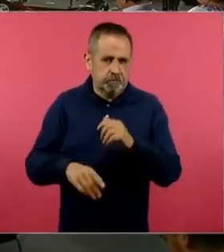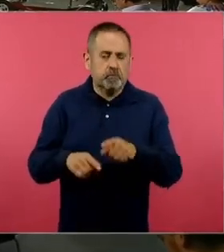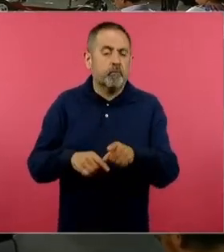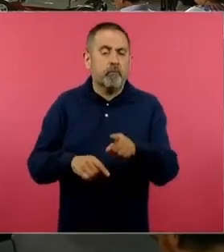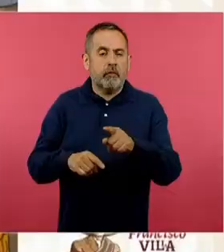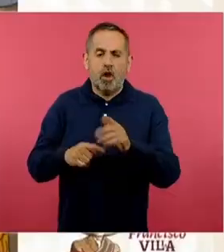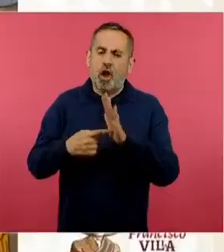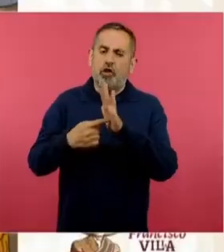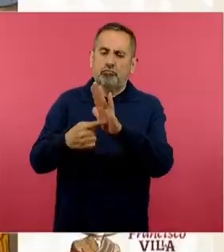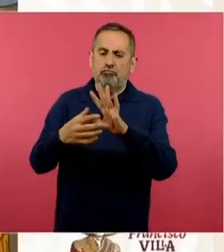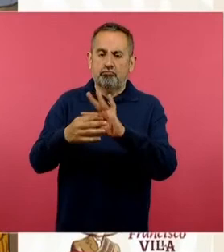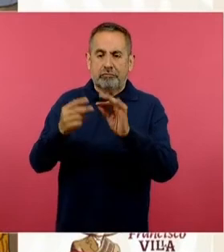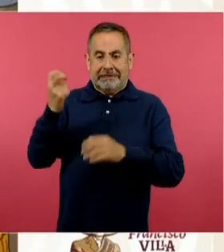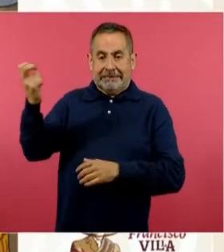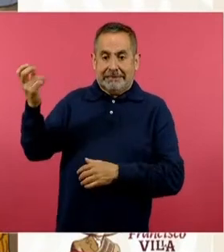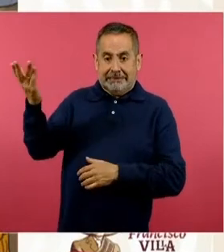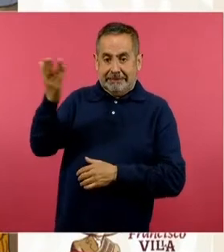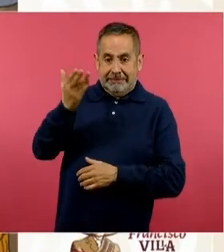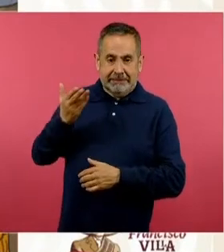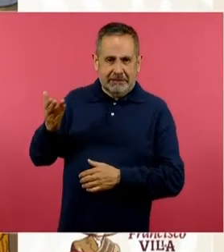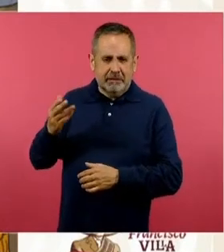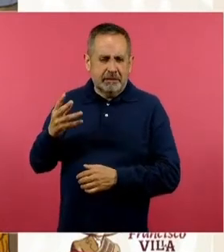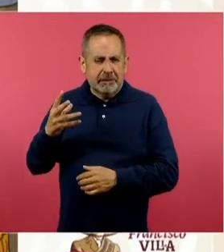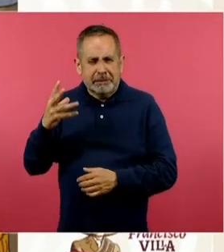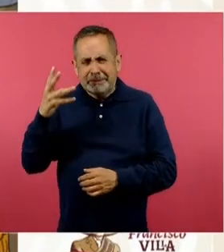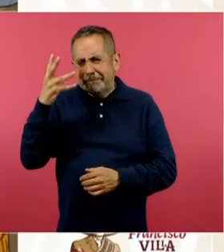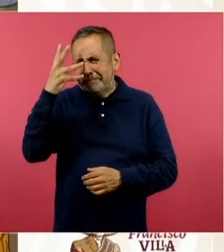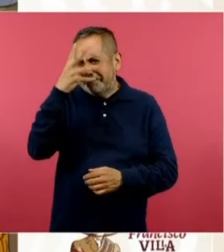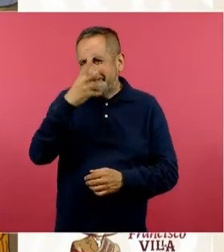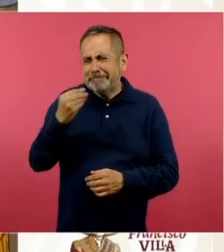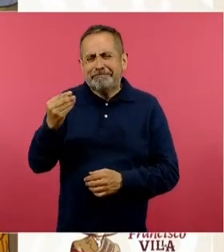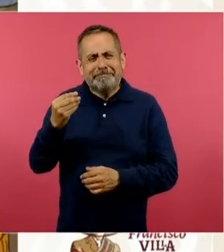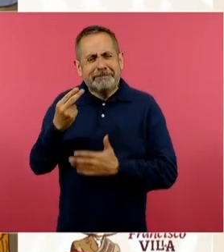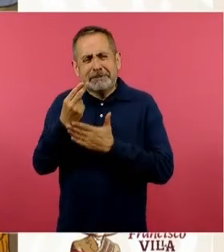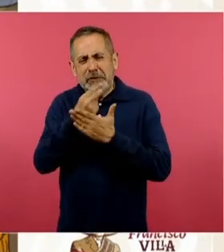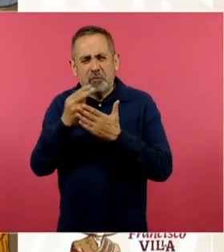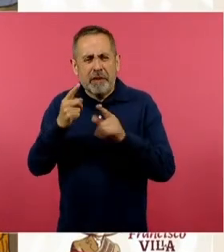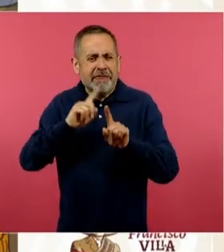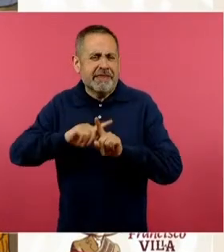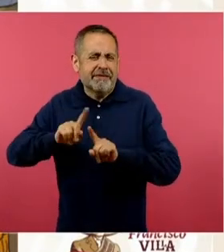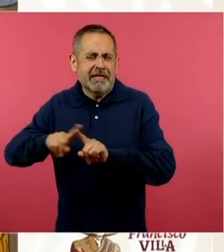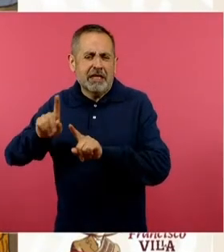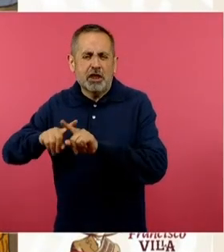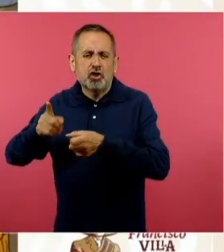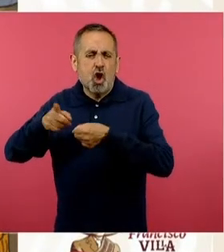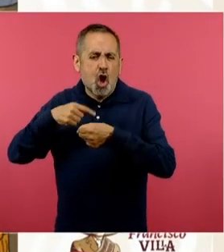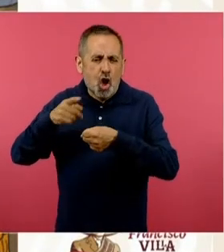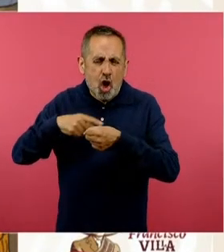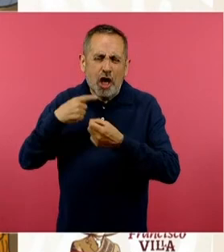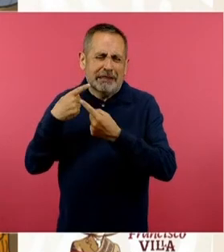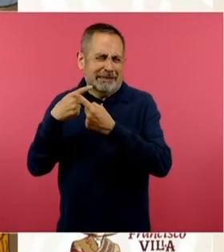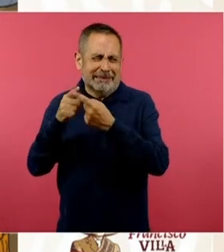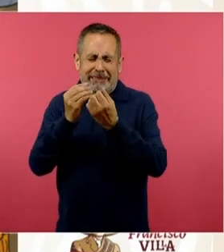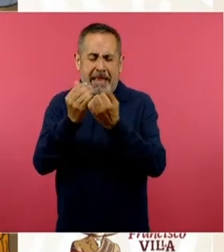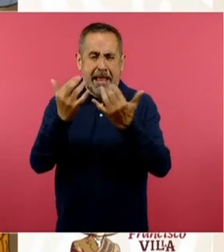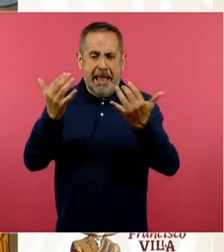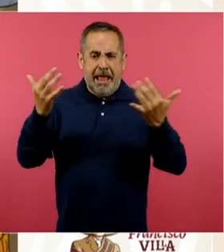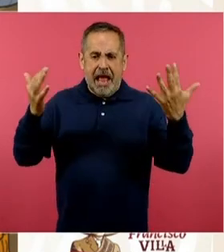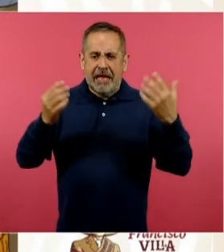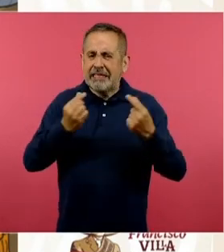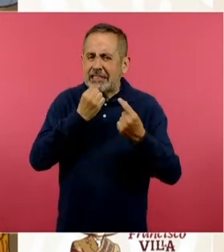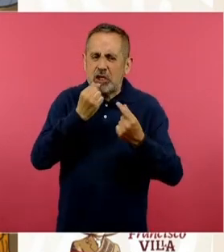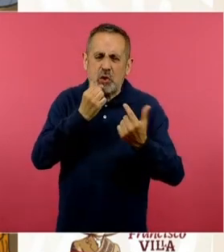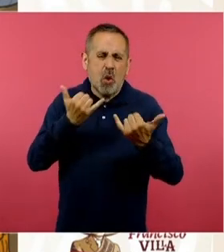permítanme describirles una preciosa imagen con muchos colores, podemos ver muchos niños